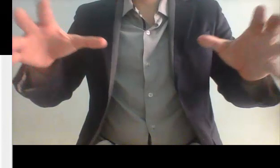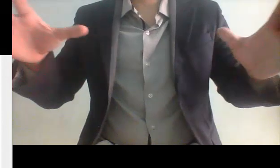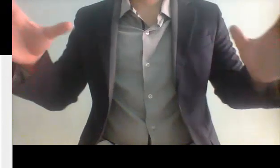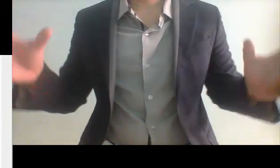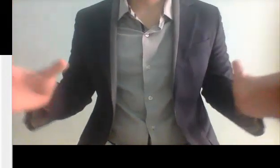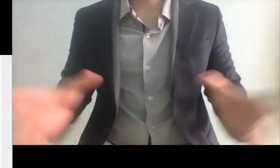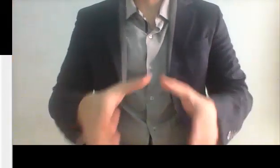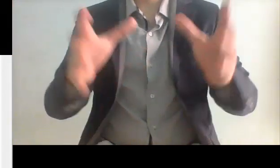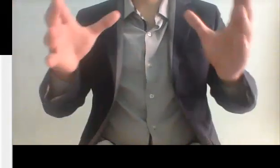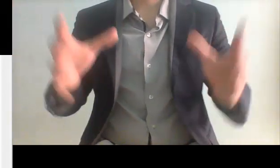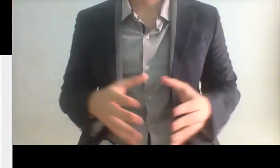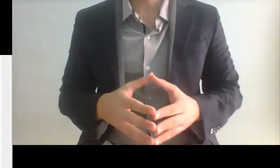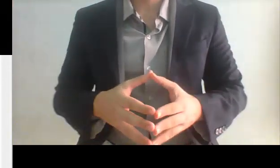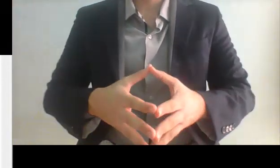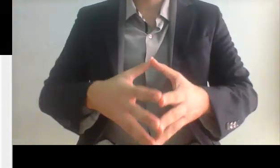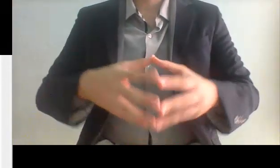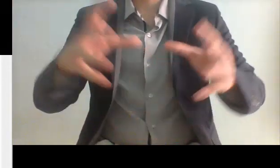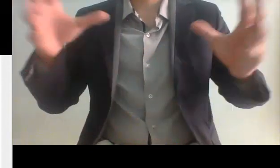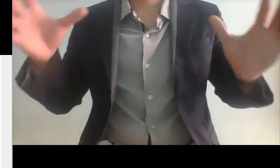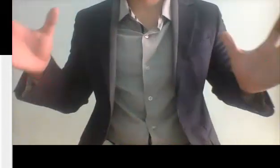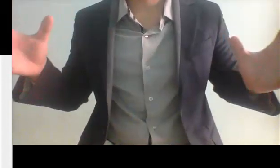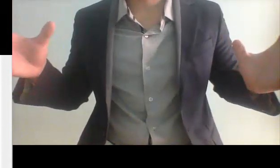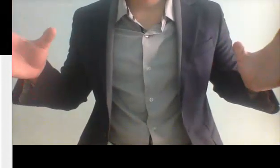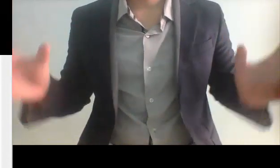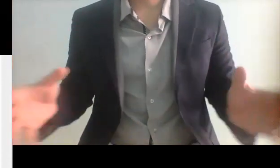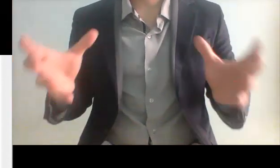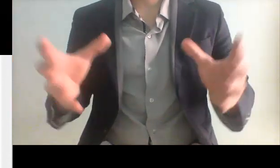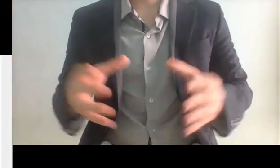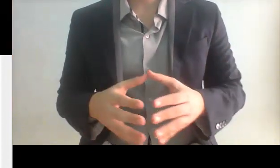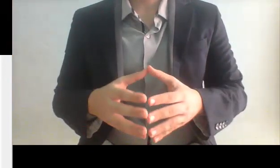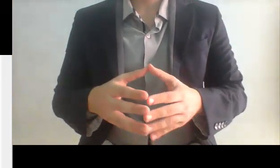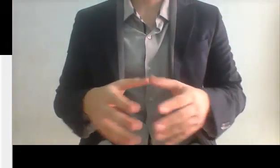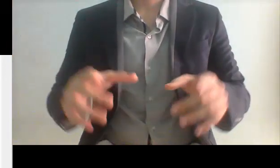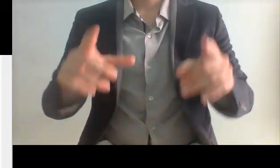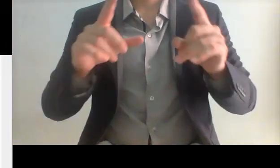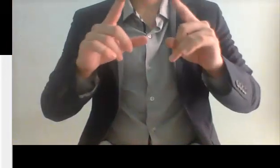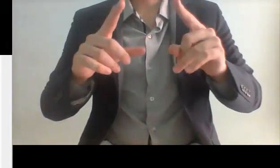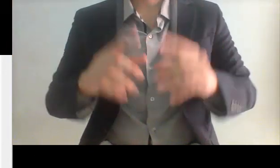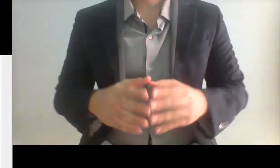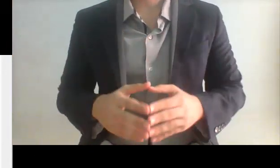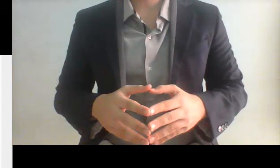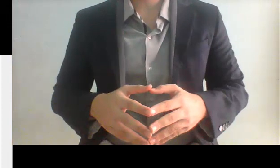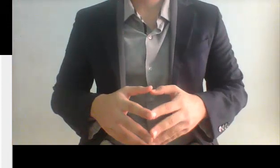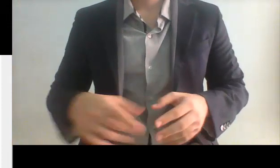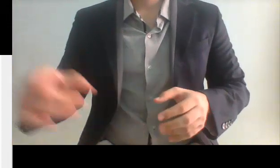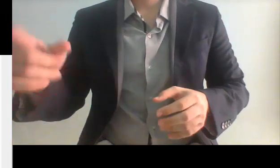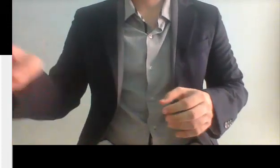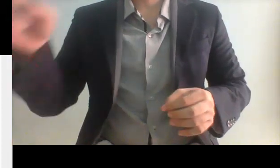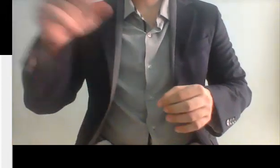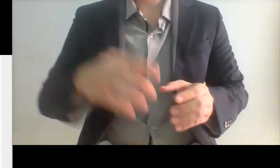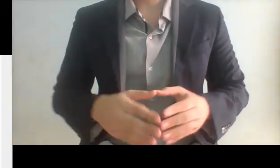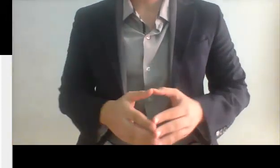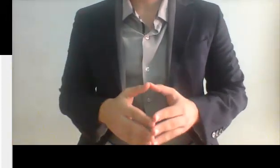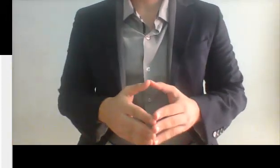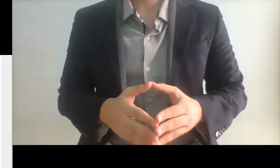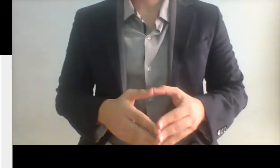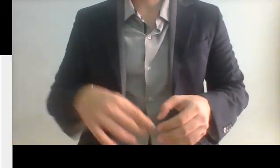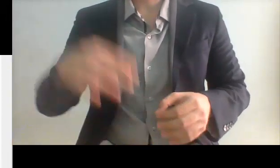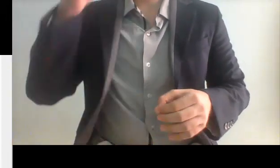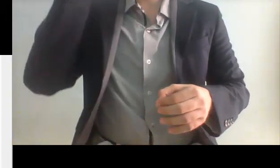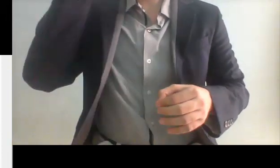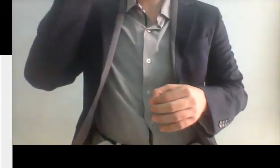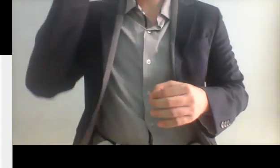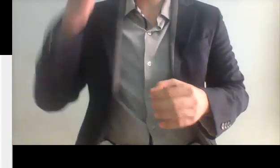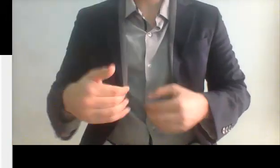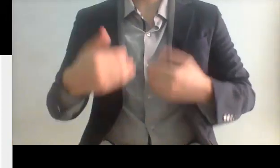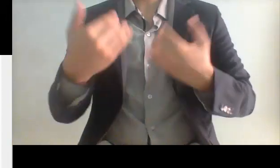que se creen los grandes sabios de la política que se creen los grandes sabios del periodismo están calladitos pero no haya sido con Ackerman